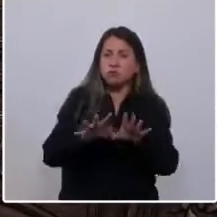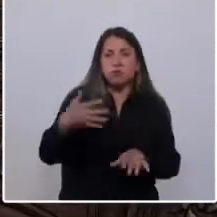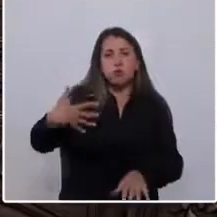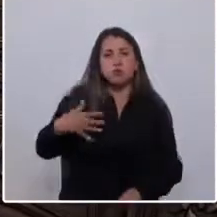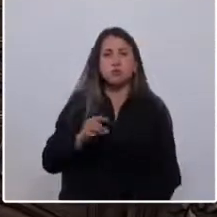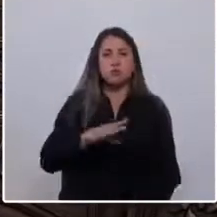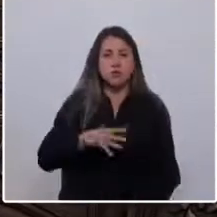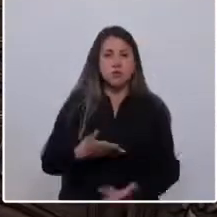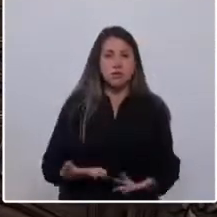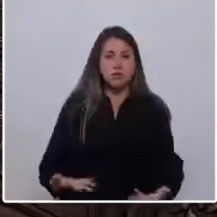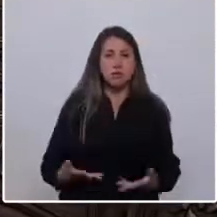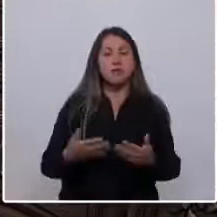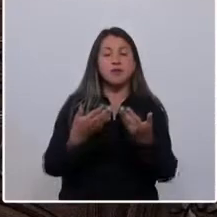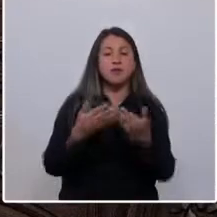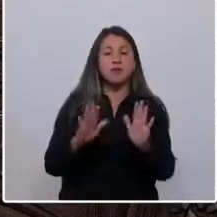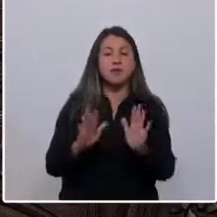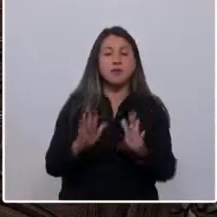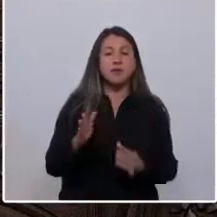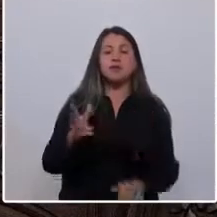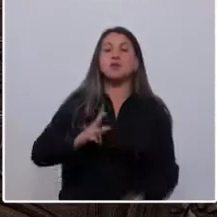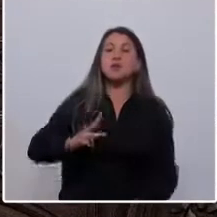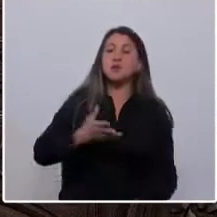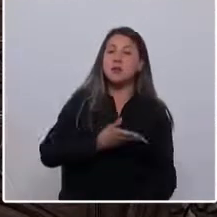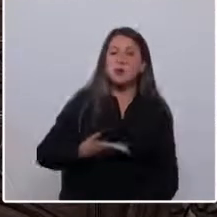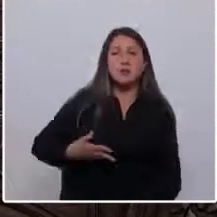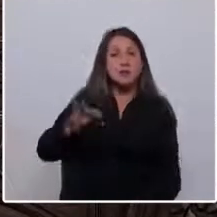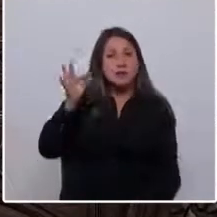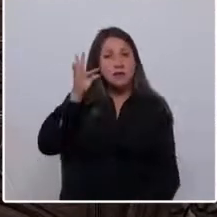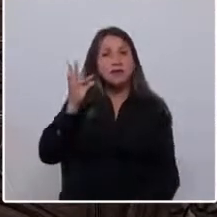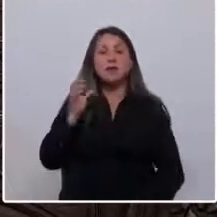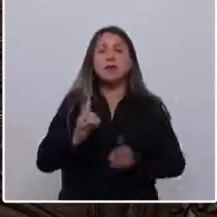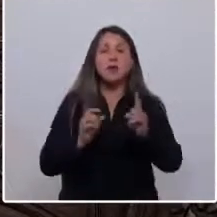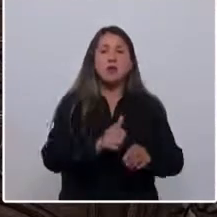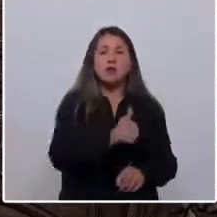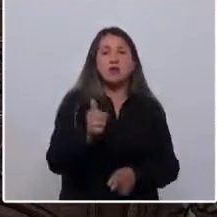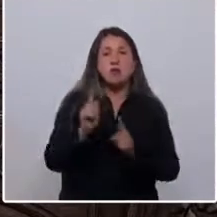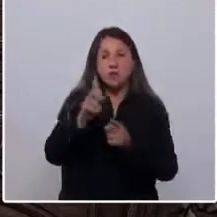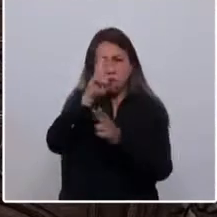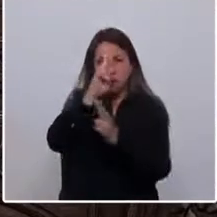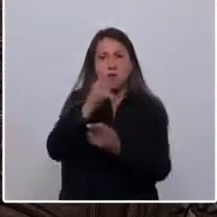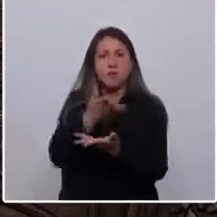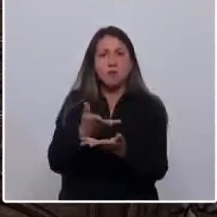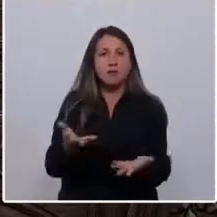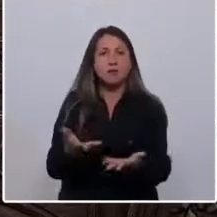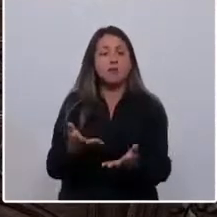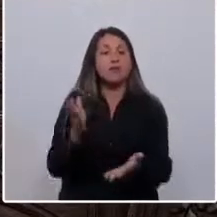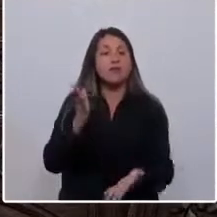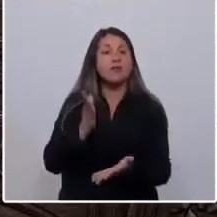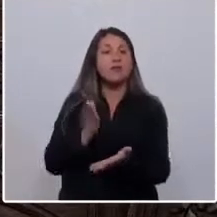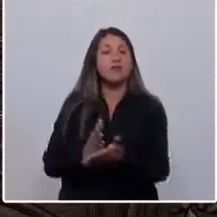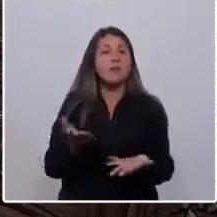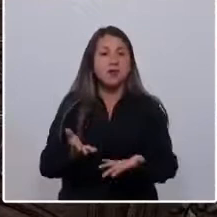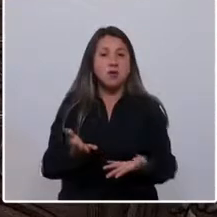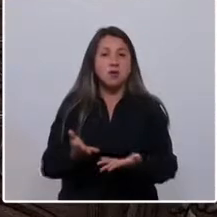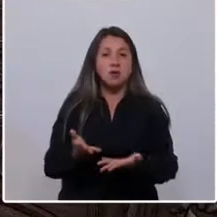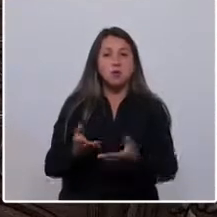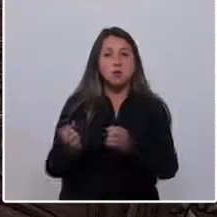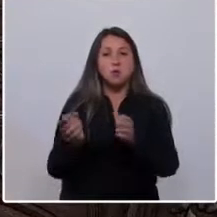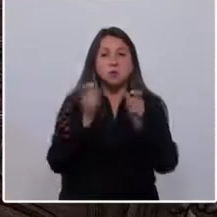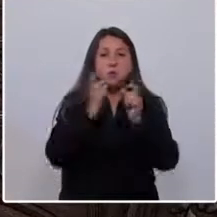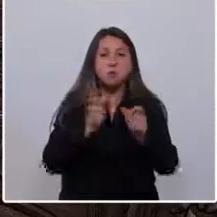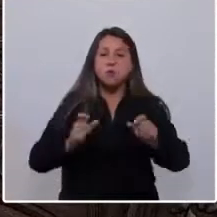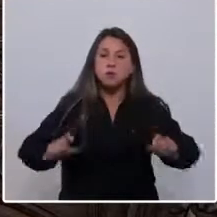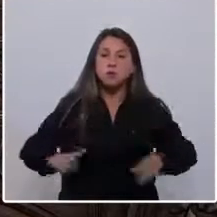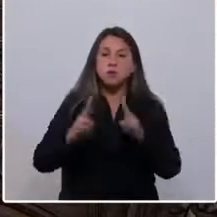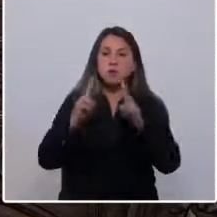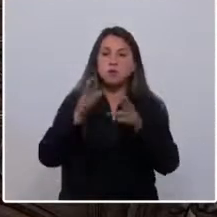La libertad, señora Presidenta, es algo que todos debemos respetar. No debemos dejar ni construir los muros que nos